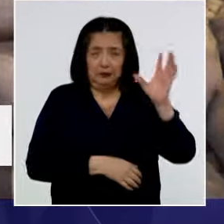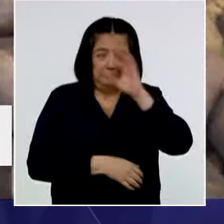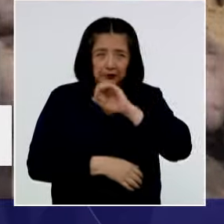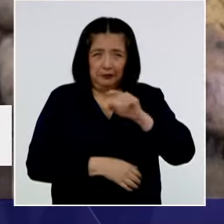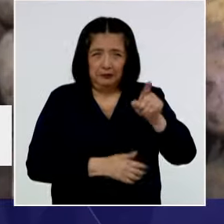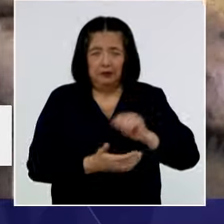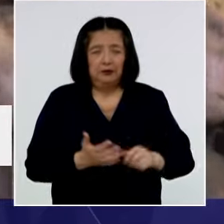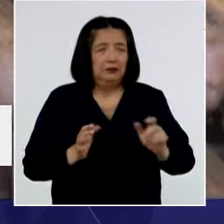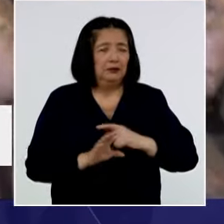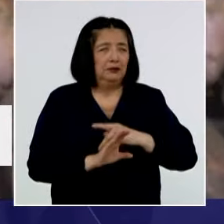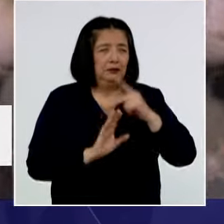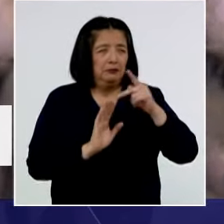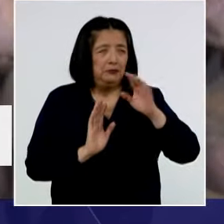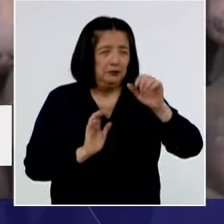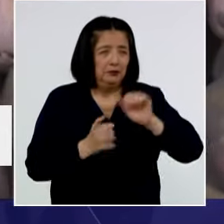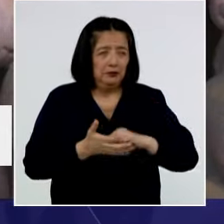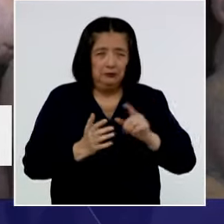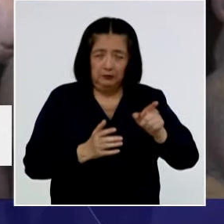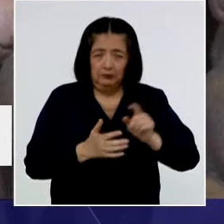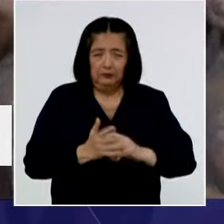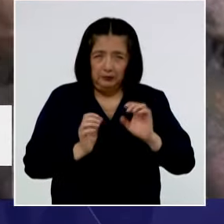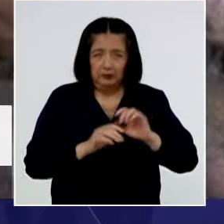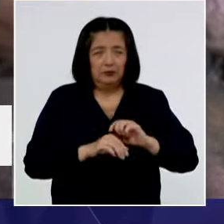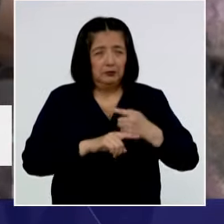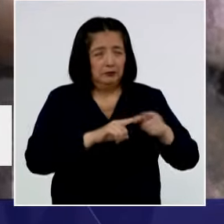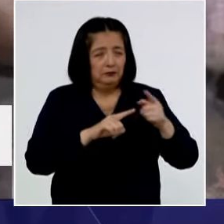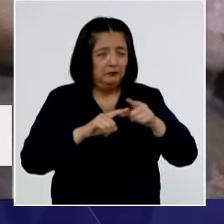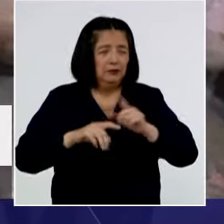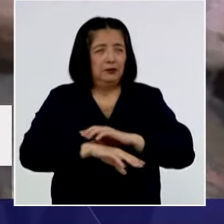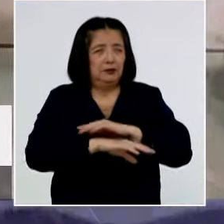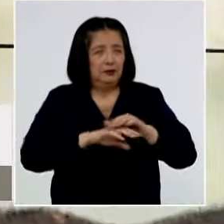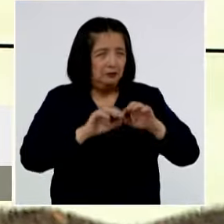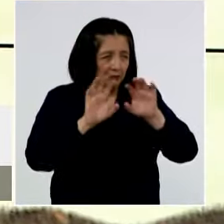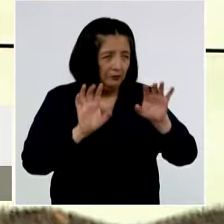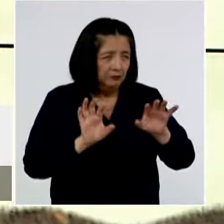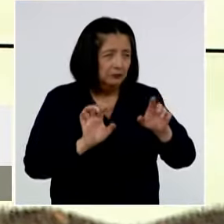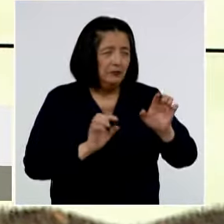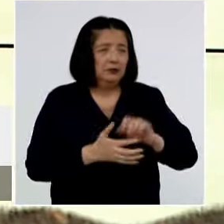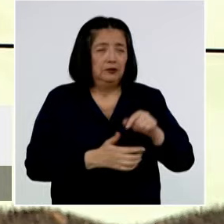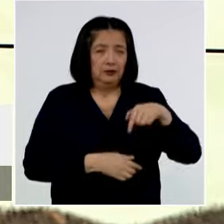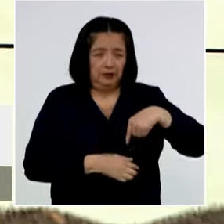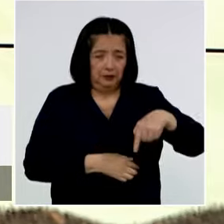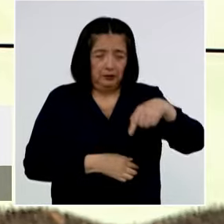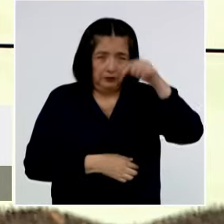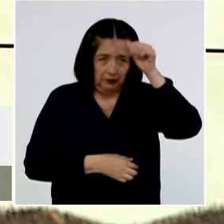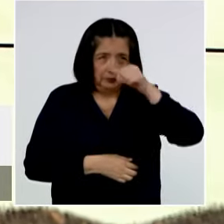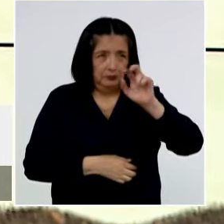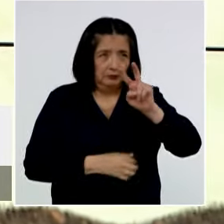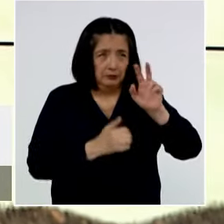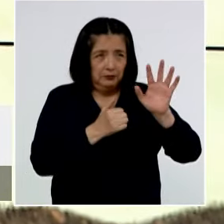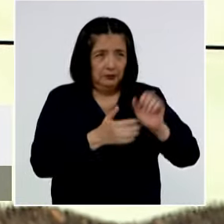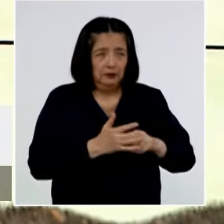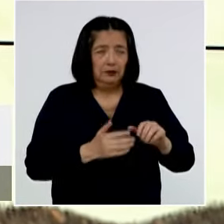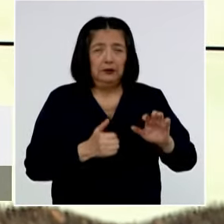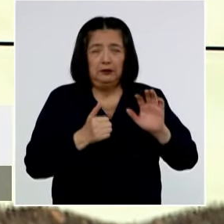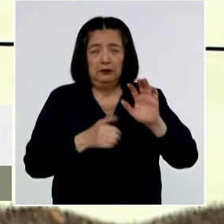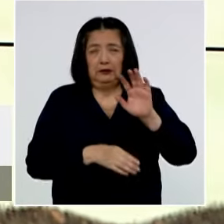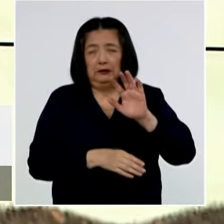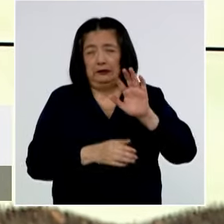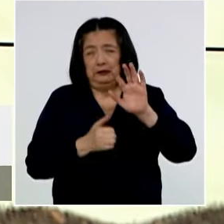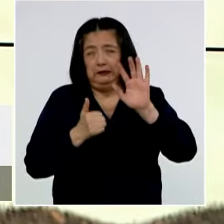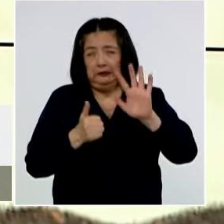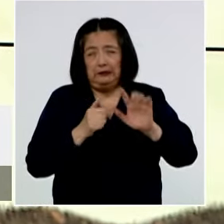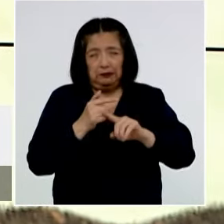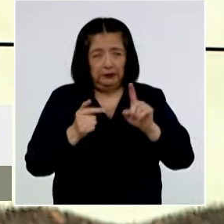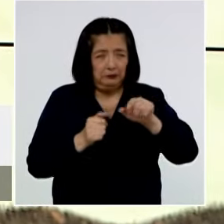este gran documental que, como tú bien dices, es multiplataforma. Claro, y así, este domingo 26 de mayo a las 6 y 30 de la tarde,